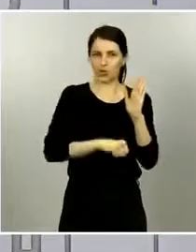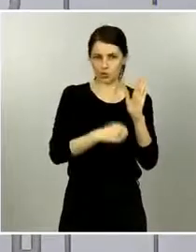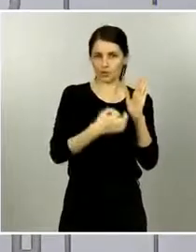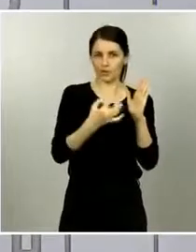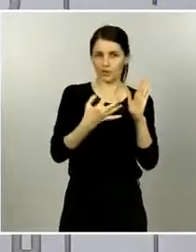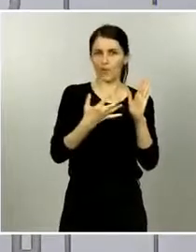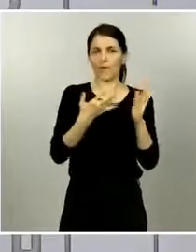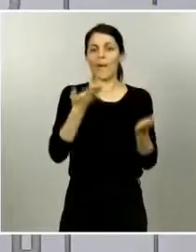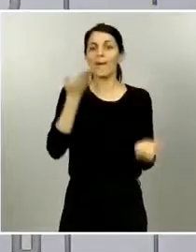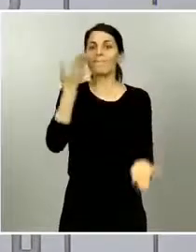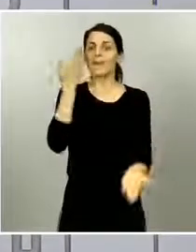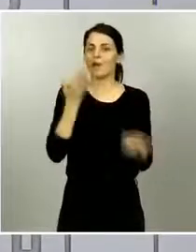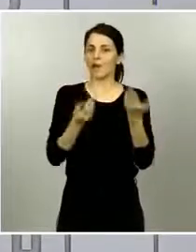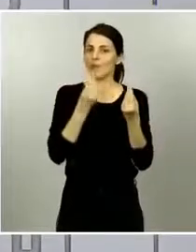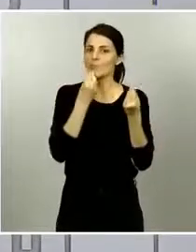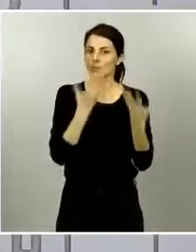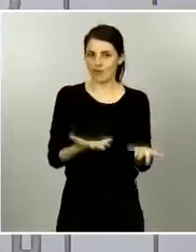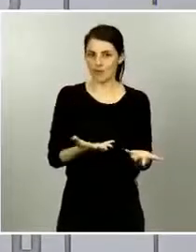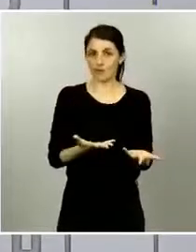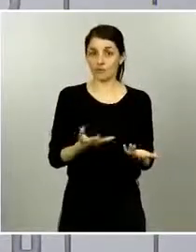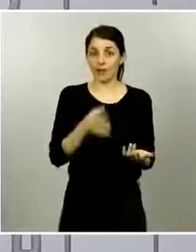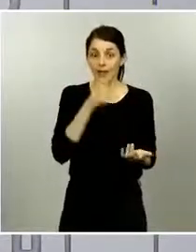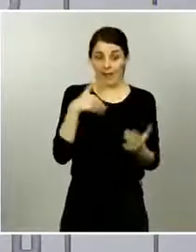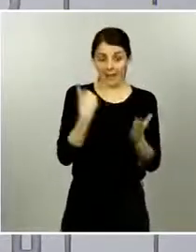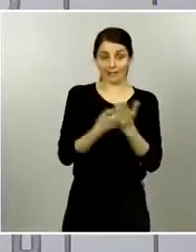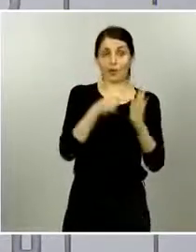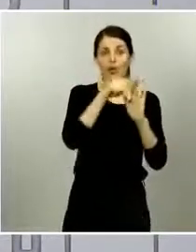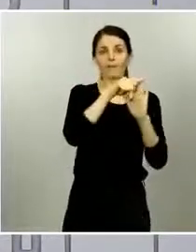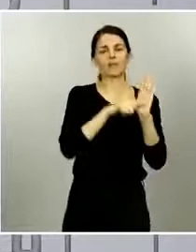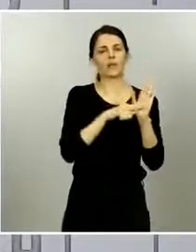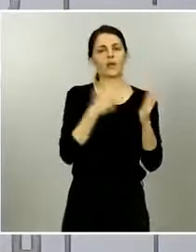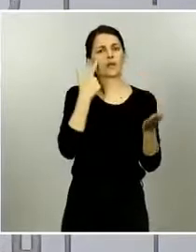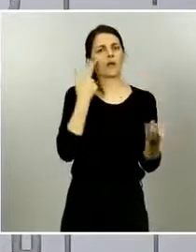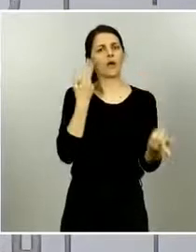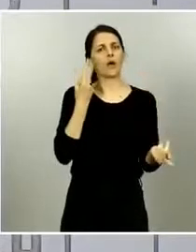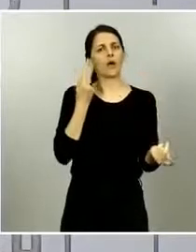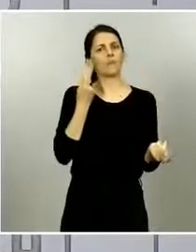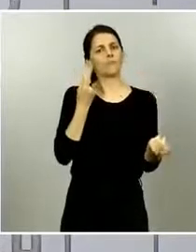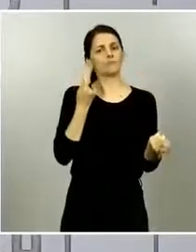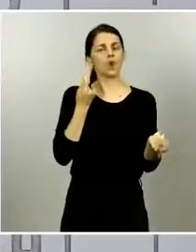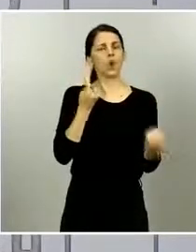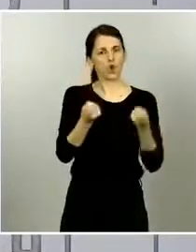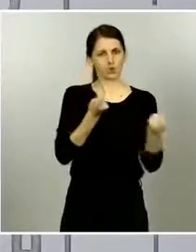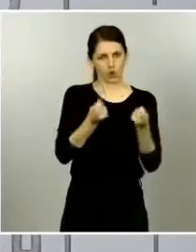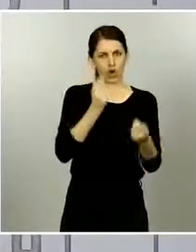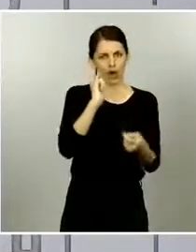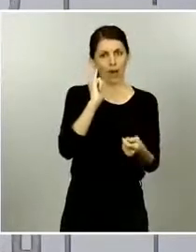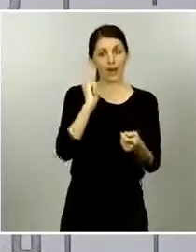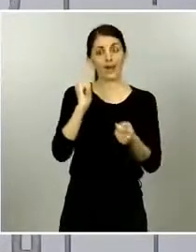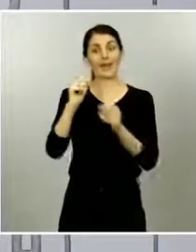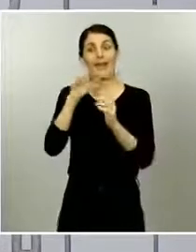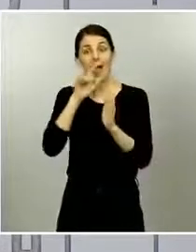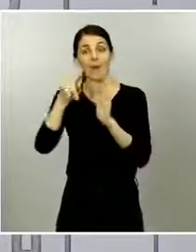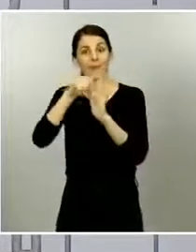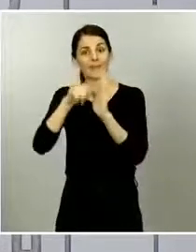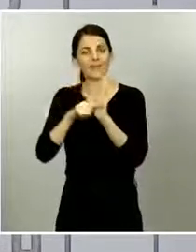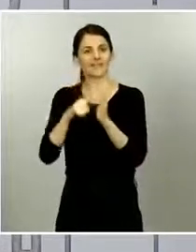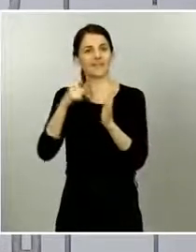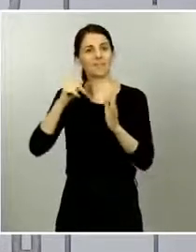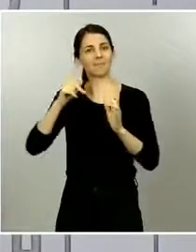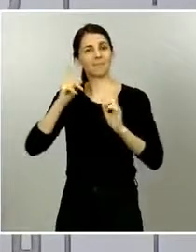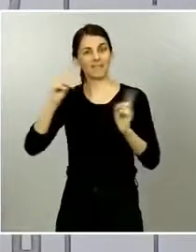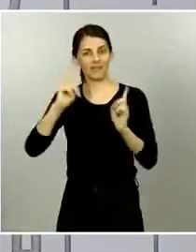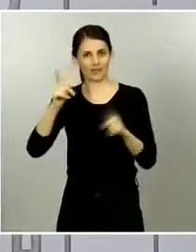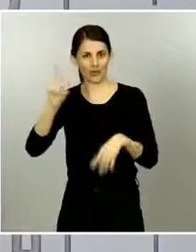parámetros tenemos que tener mucho cuidado al valorarlo cuando tenemos medidas de control de prevención y sobre todo estas de